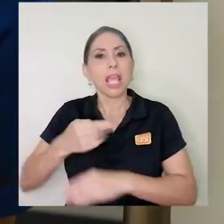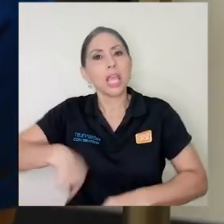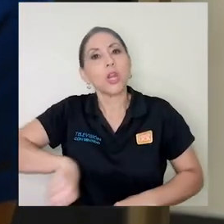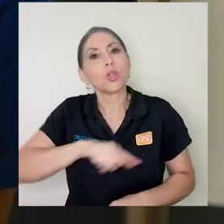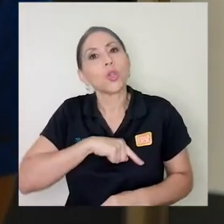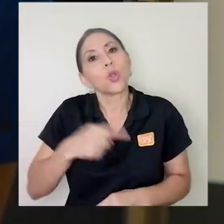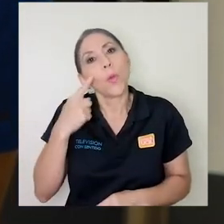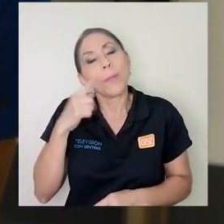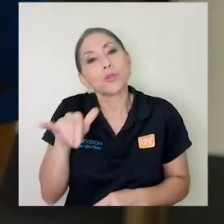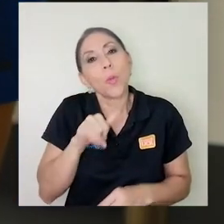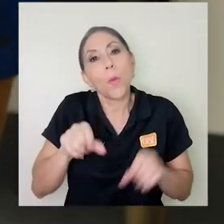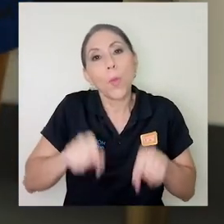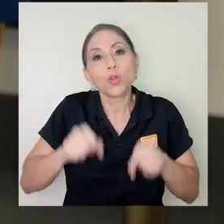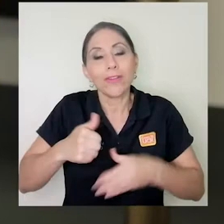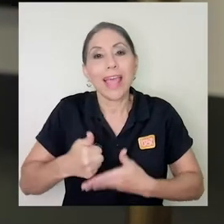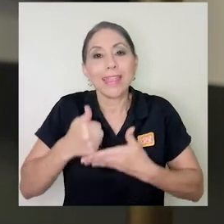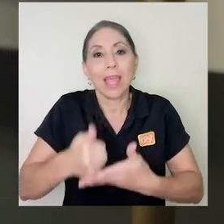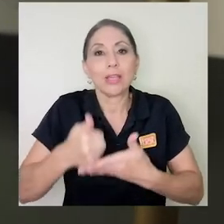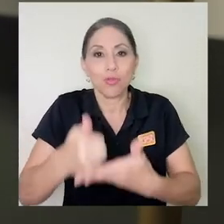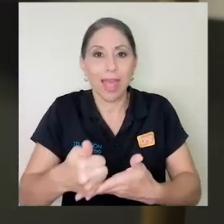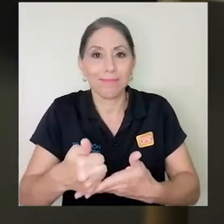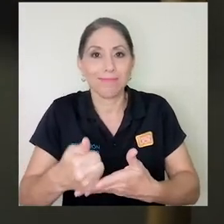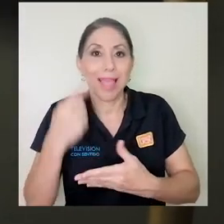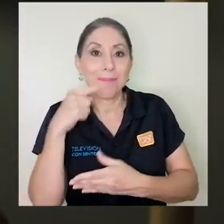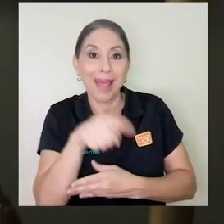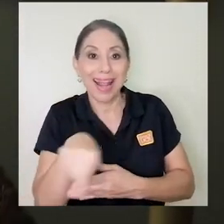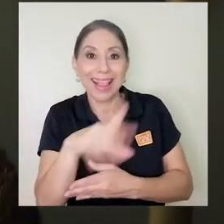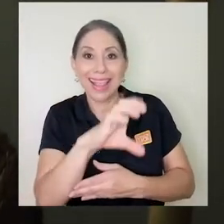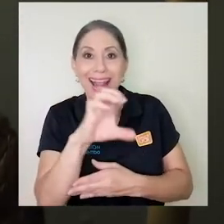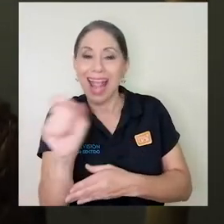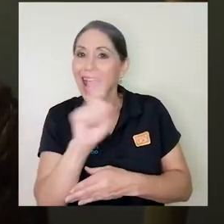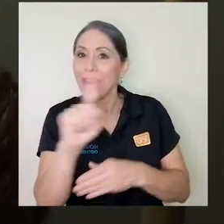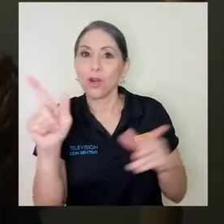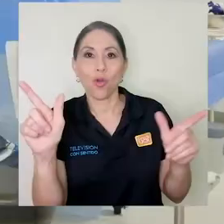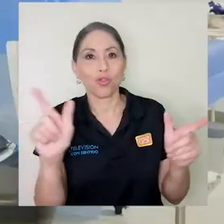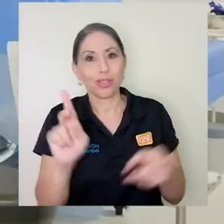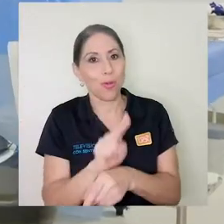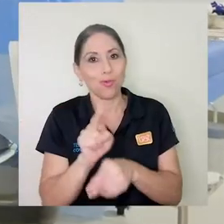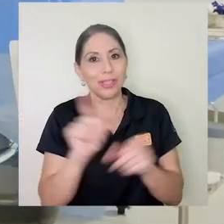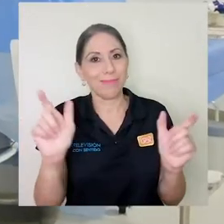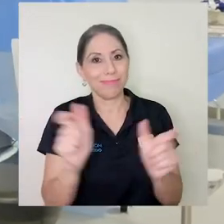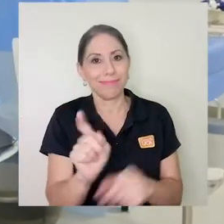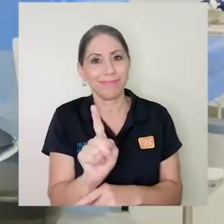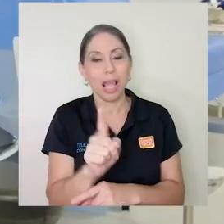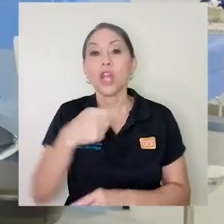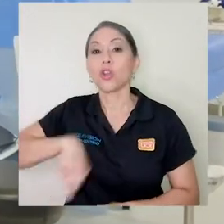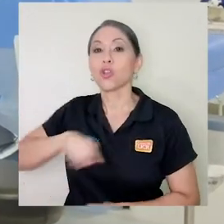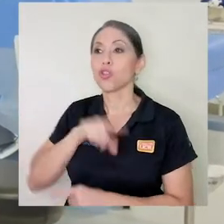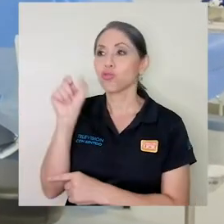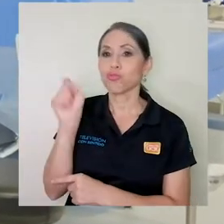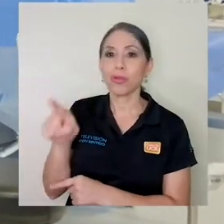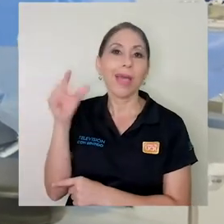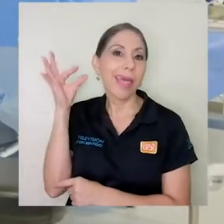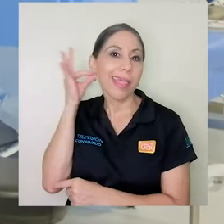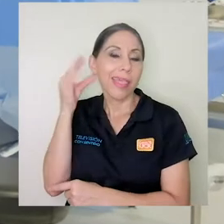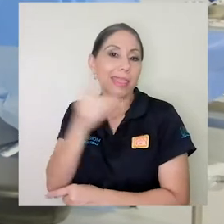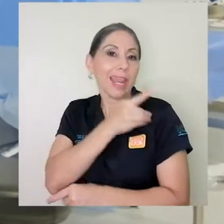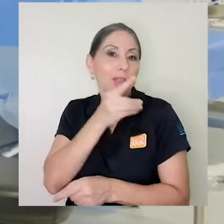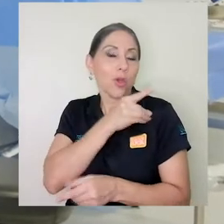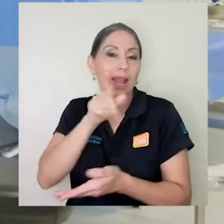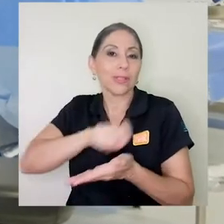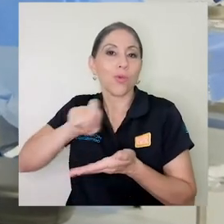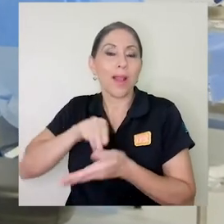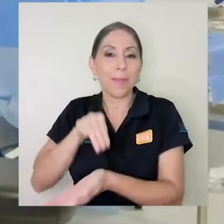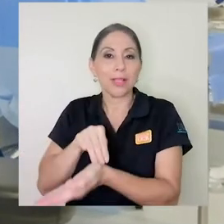una posibilidad de ayudar a que no se gaste ese equipo de protección personal. Consultamos a la directora de la Escuela de Medicina,